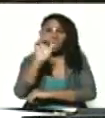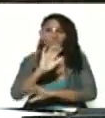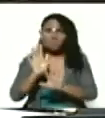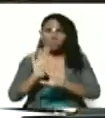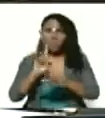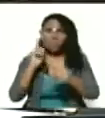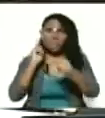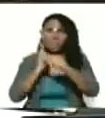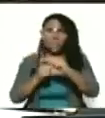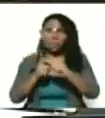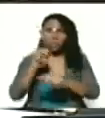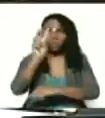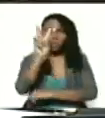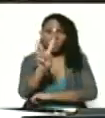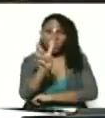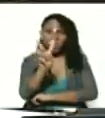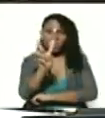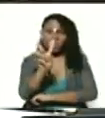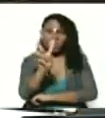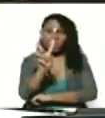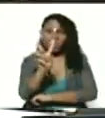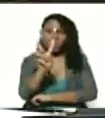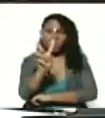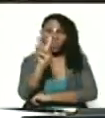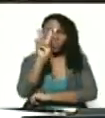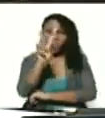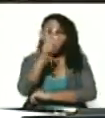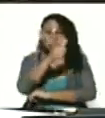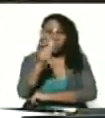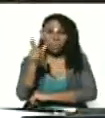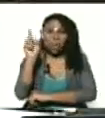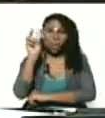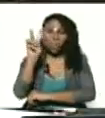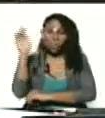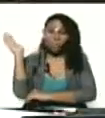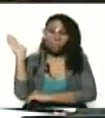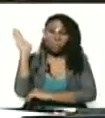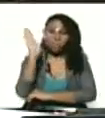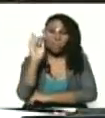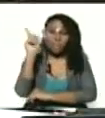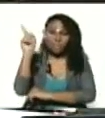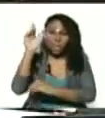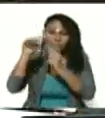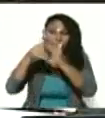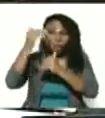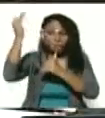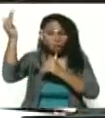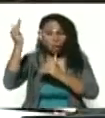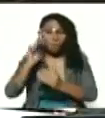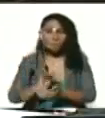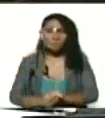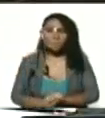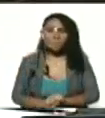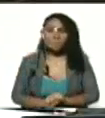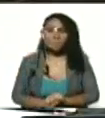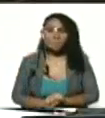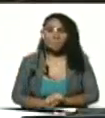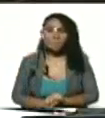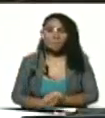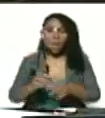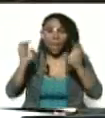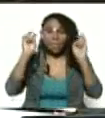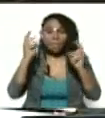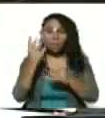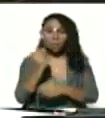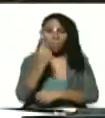hemos descubierto dos casos los dos venidos del exterior el caso número